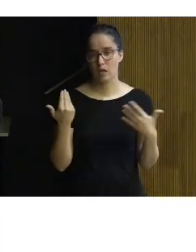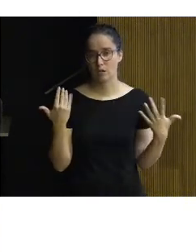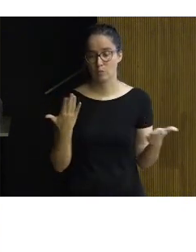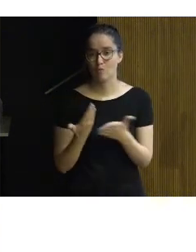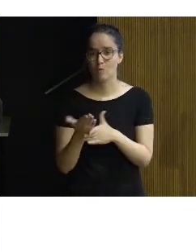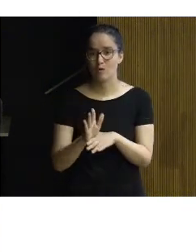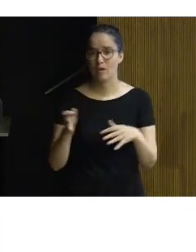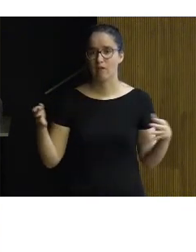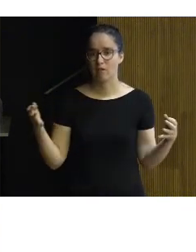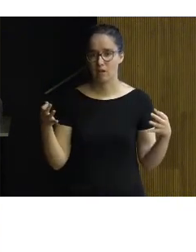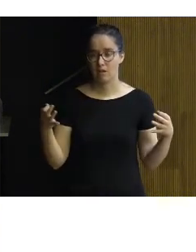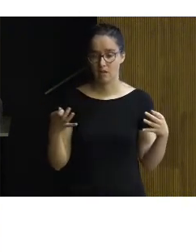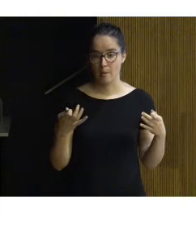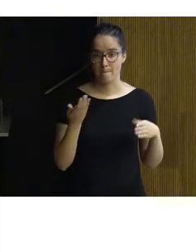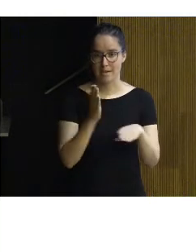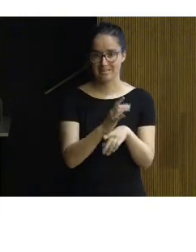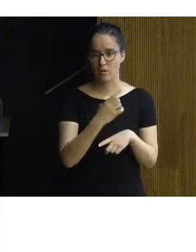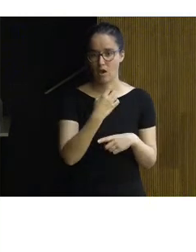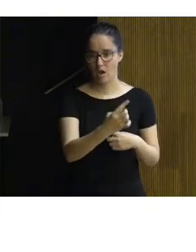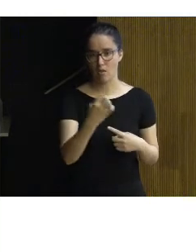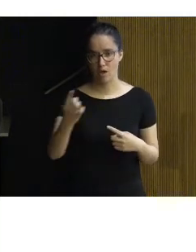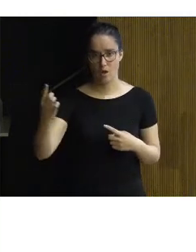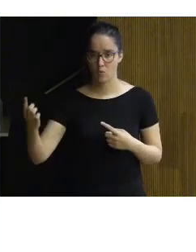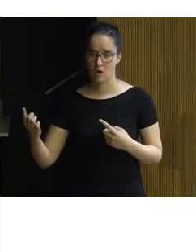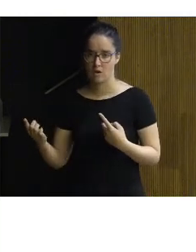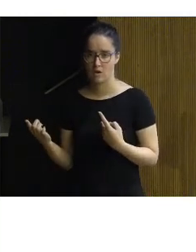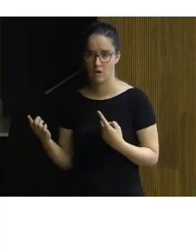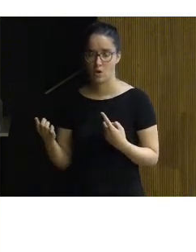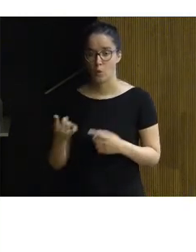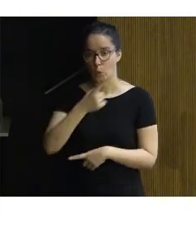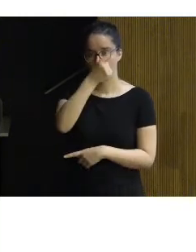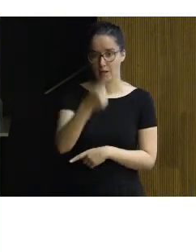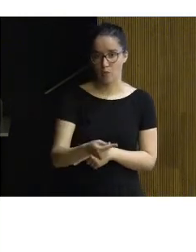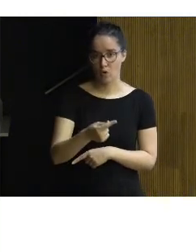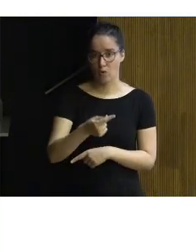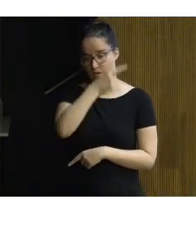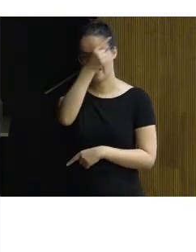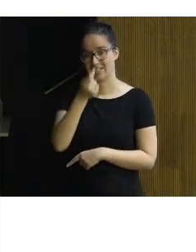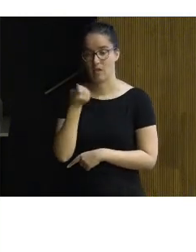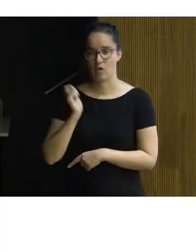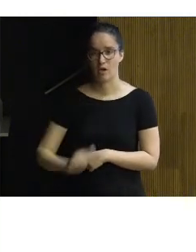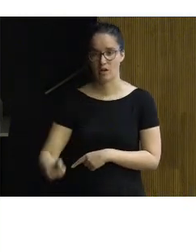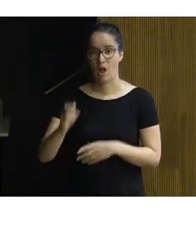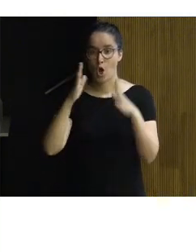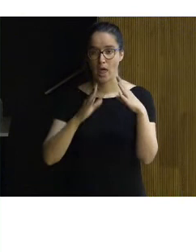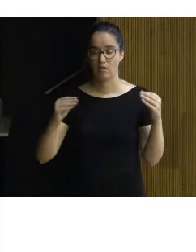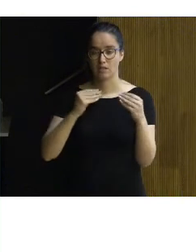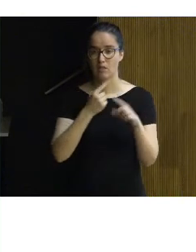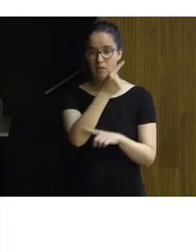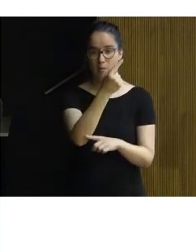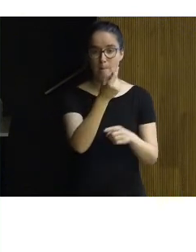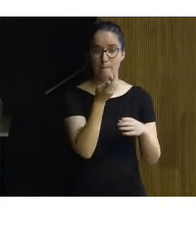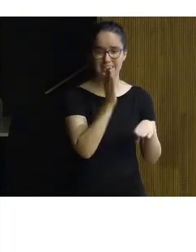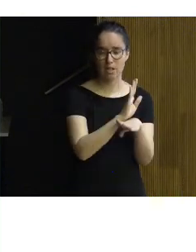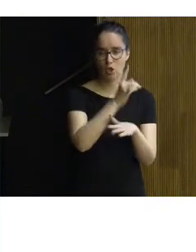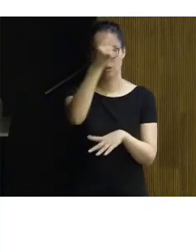que proponían es que de cada presentación hacían un dibujo una diseñadora gráfica holandesa hacía un dibujo de cada presentación